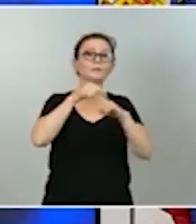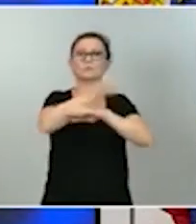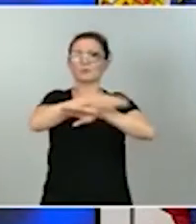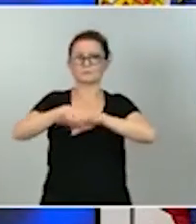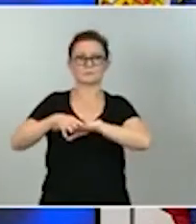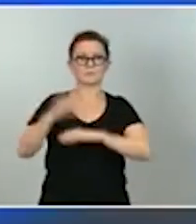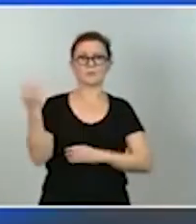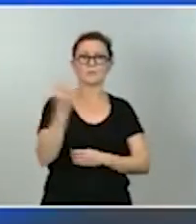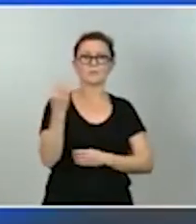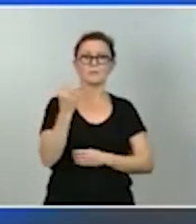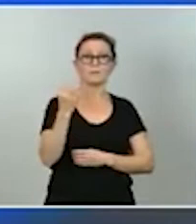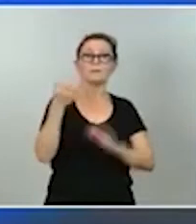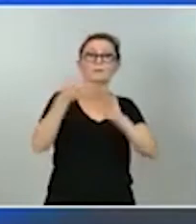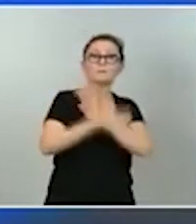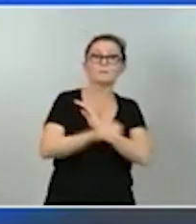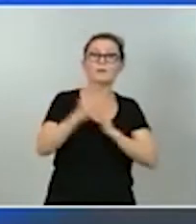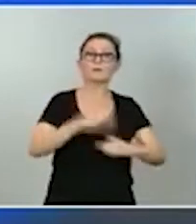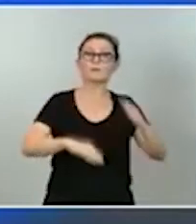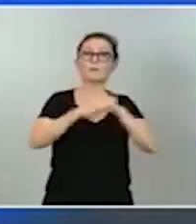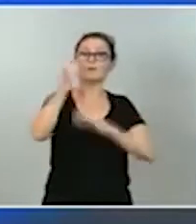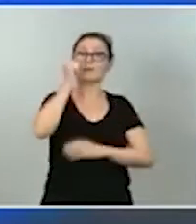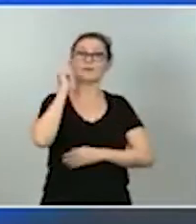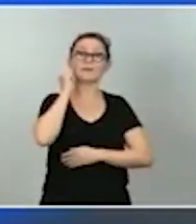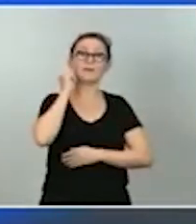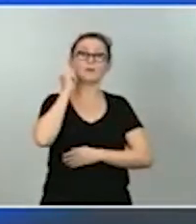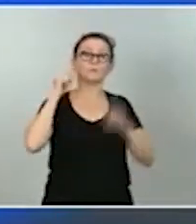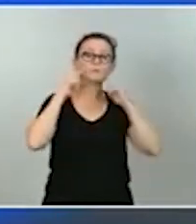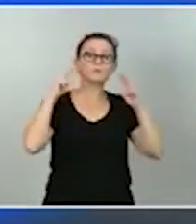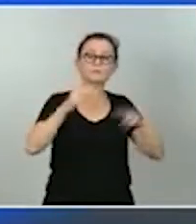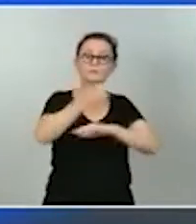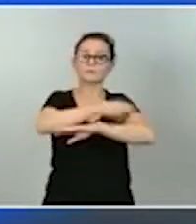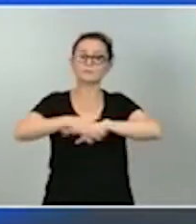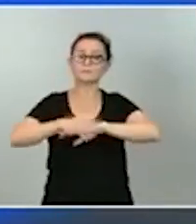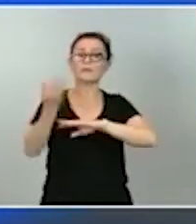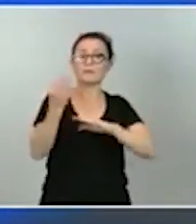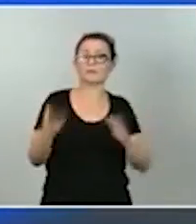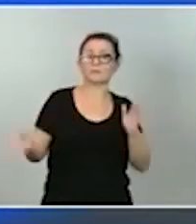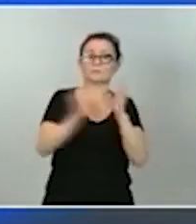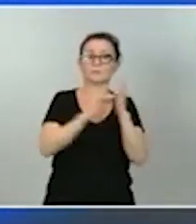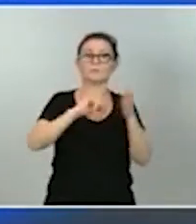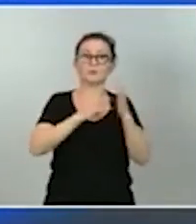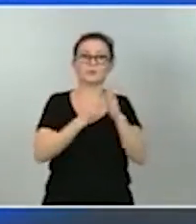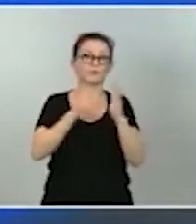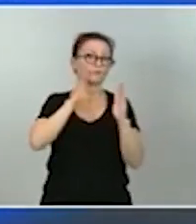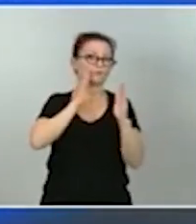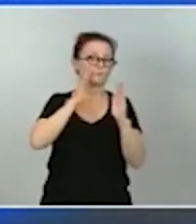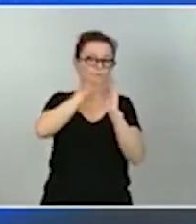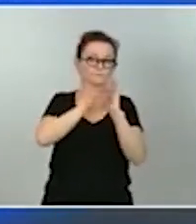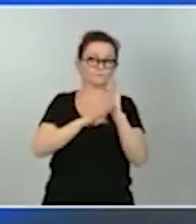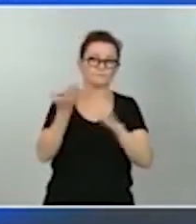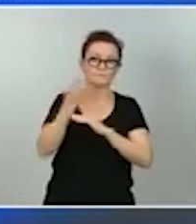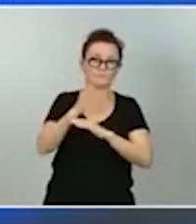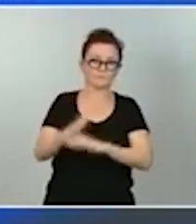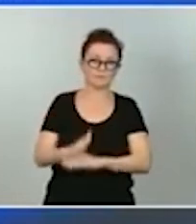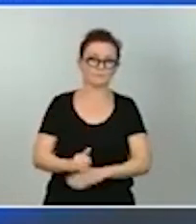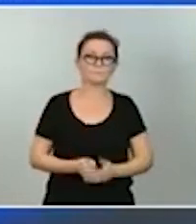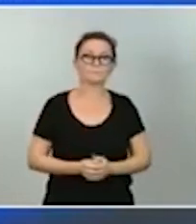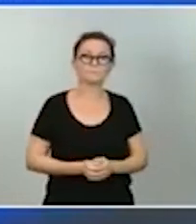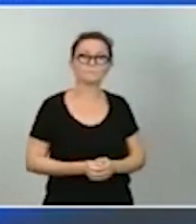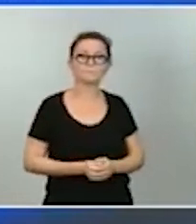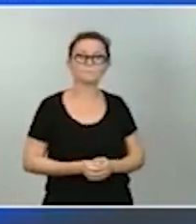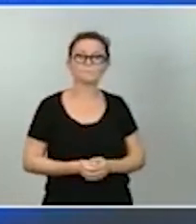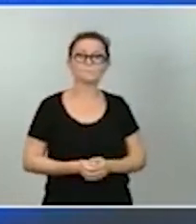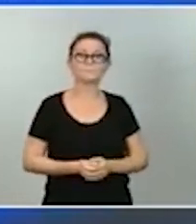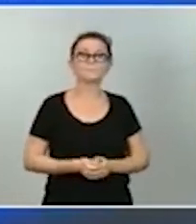la igualdad de género sea un enfoque transversal que vayamos a dar a todos los proyectos tractores que a continuación presentaré fíjense un dato